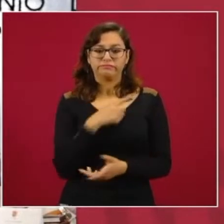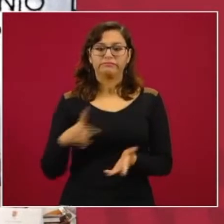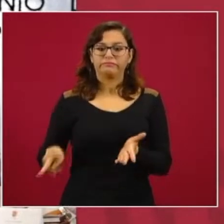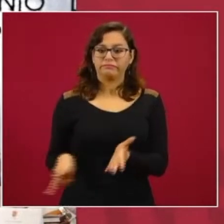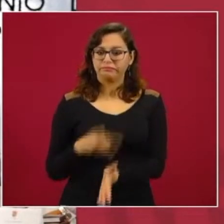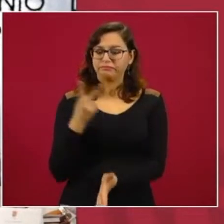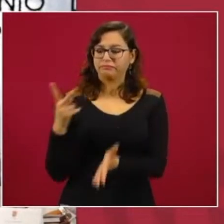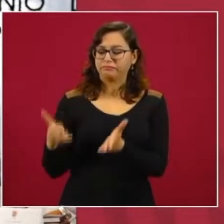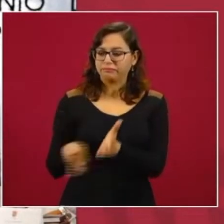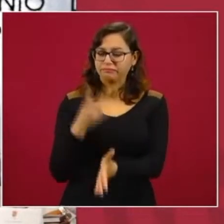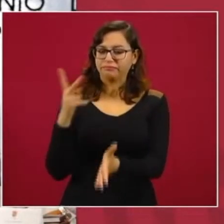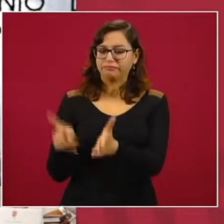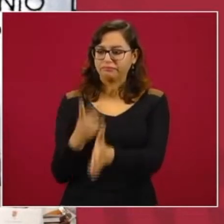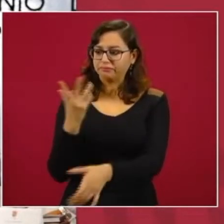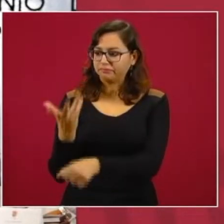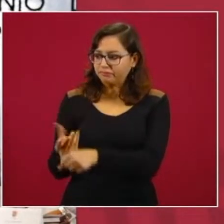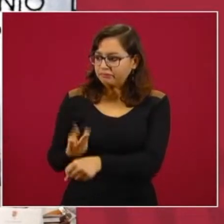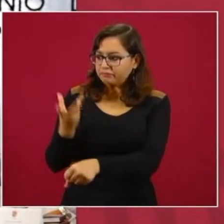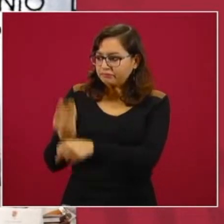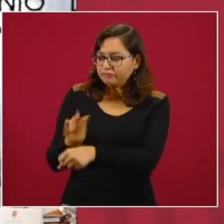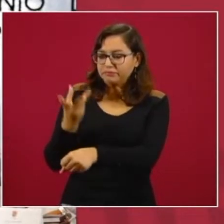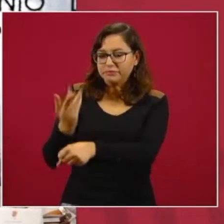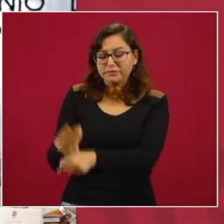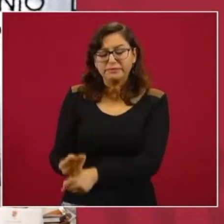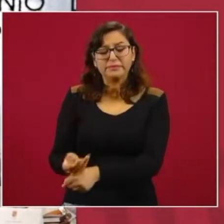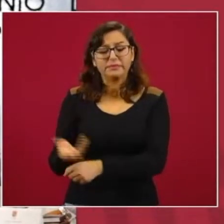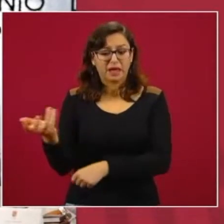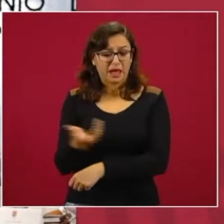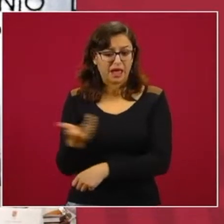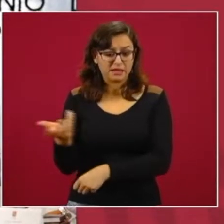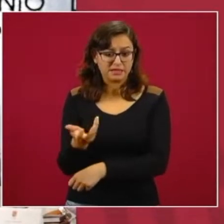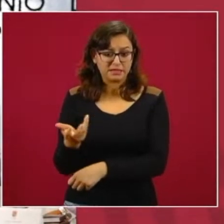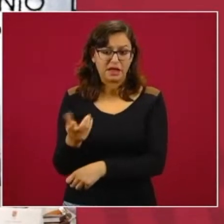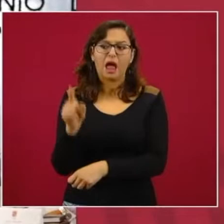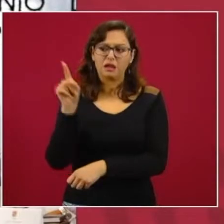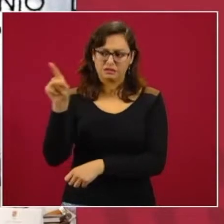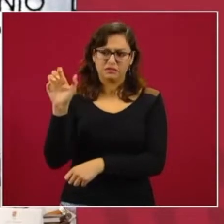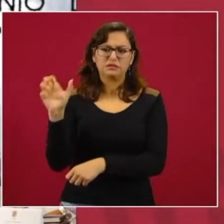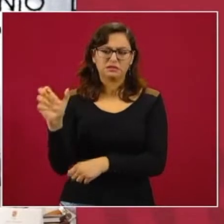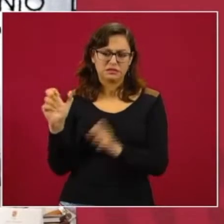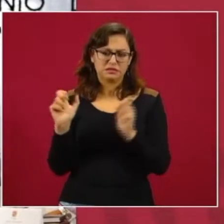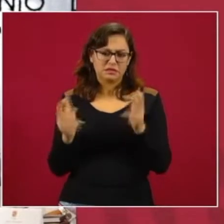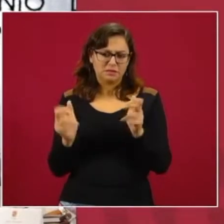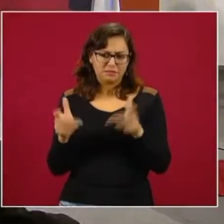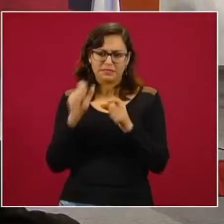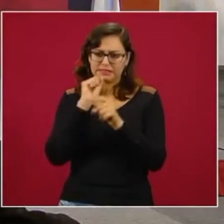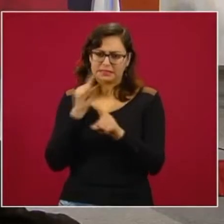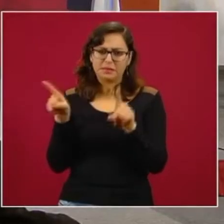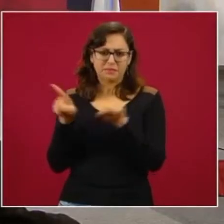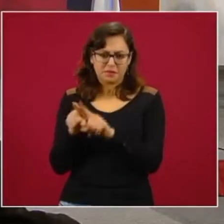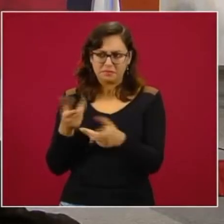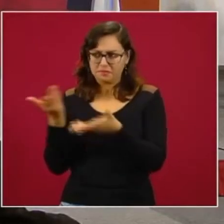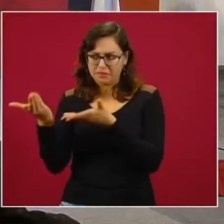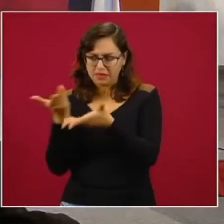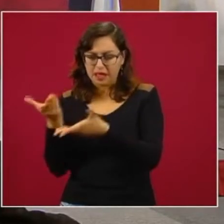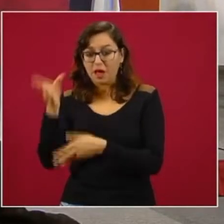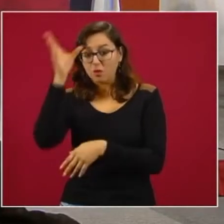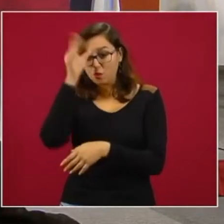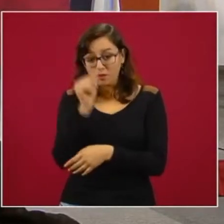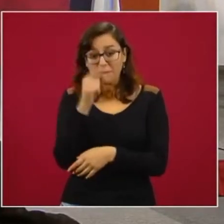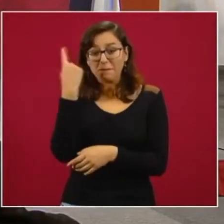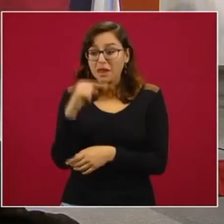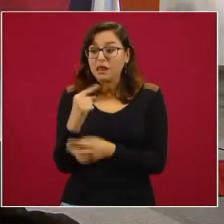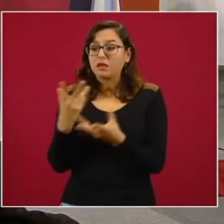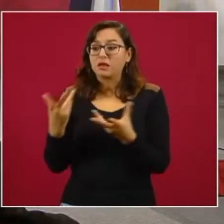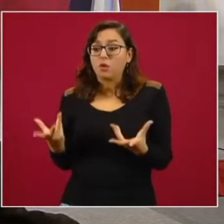acciones muy puntuales por parte del gobierno federal, independientemente de las acciones locales, a fin de coadyuvar a la reconstrucción del